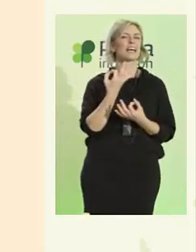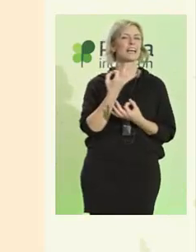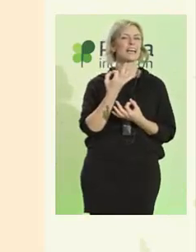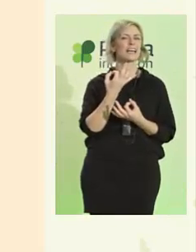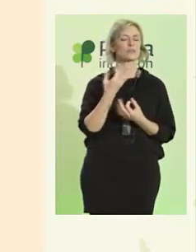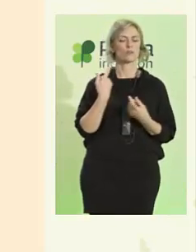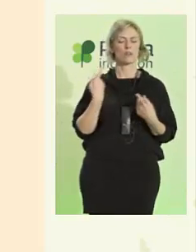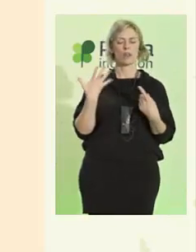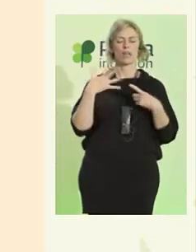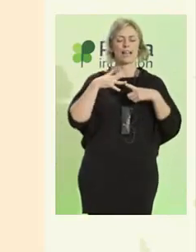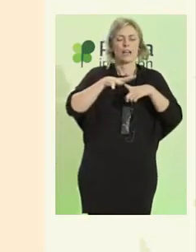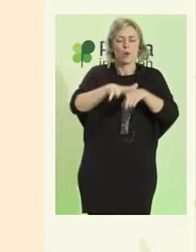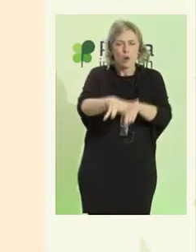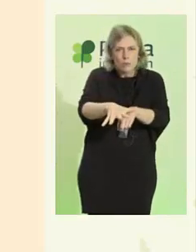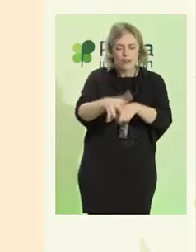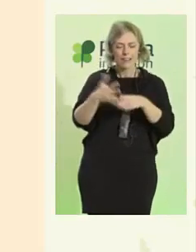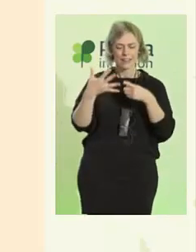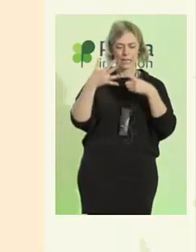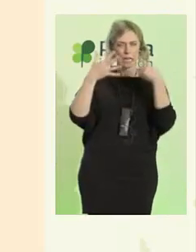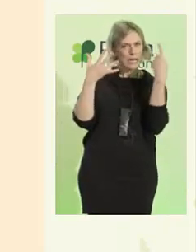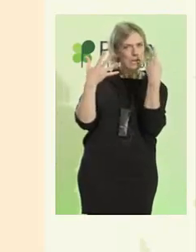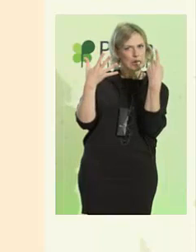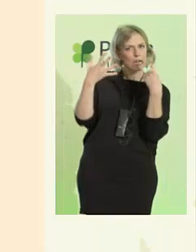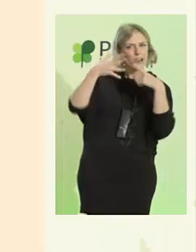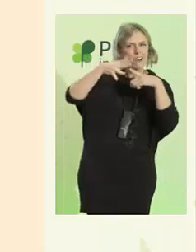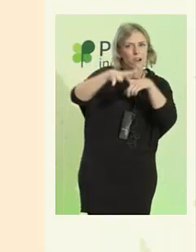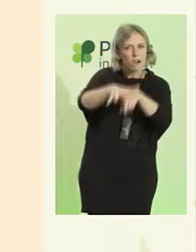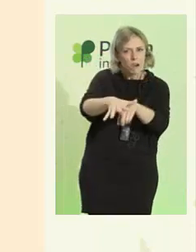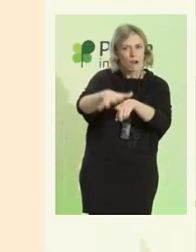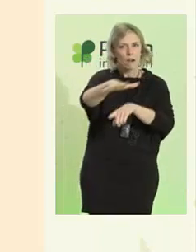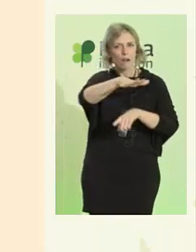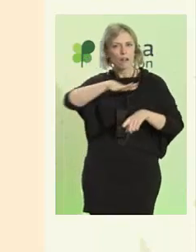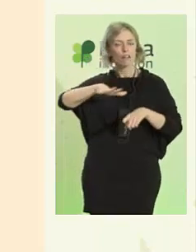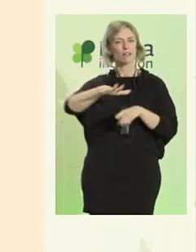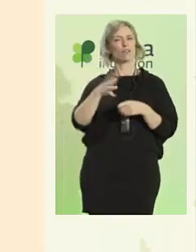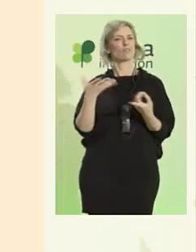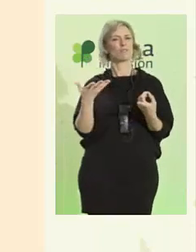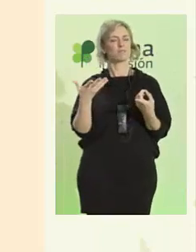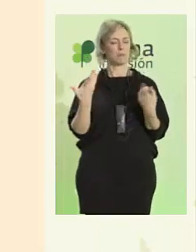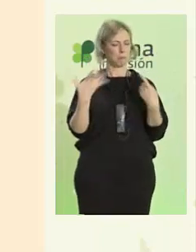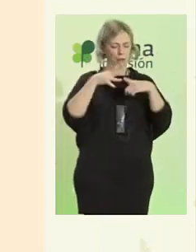introducirnos en algún sitio? ¿En qué nos tenemos que incluir?